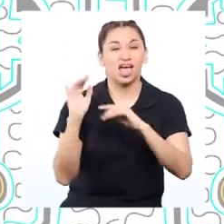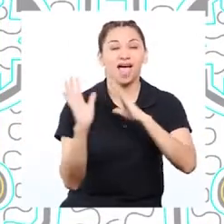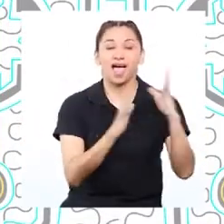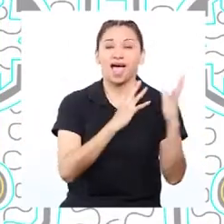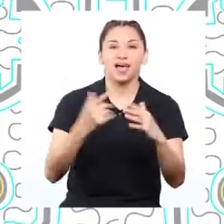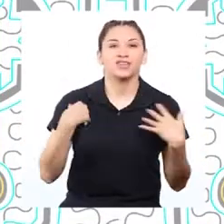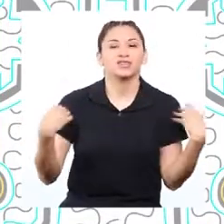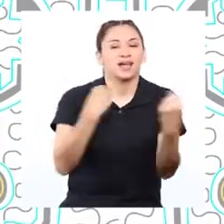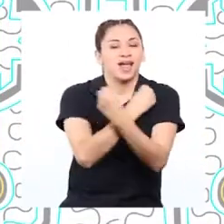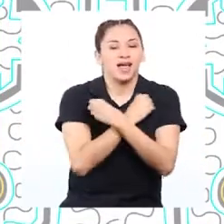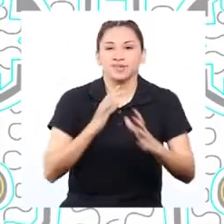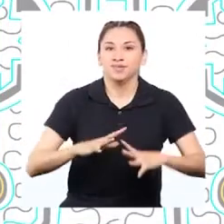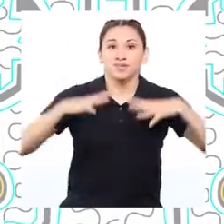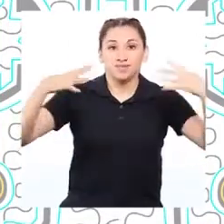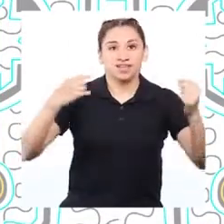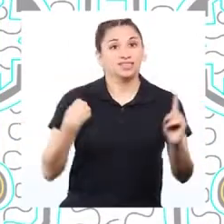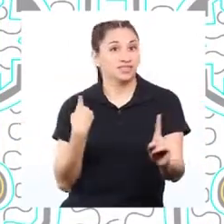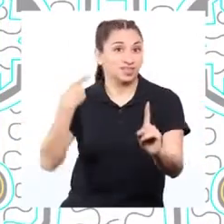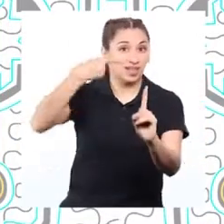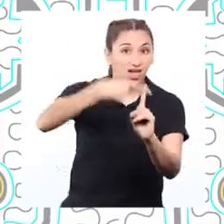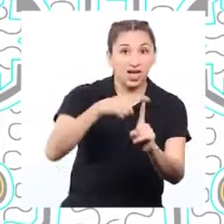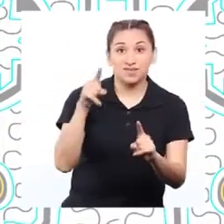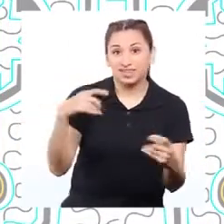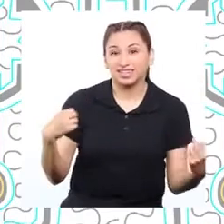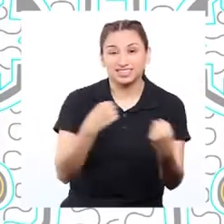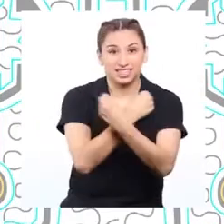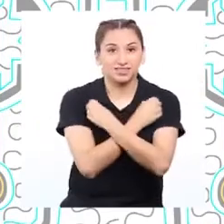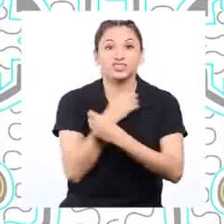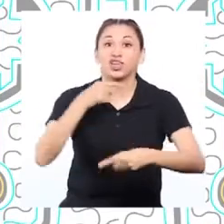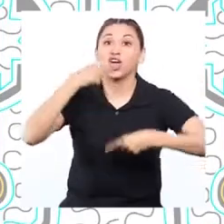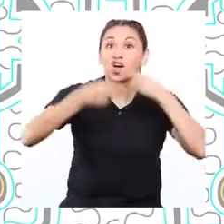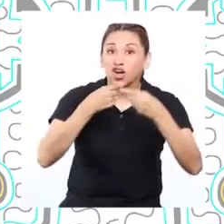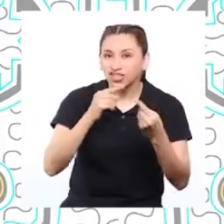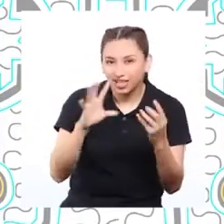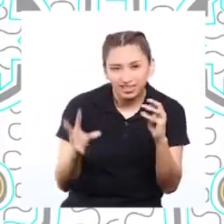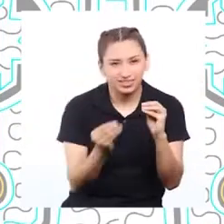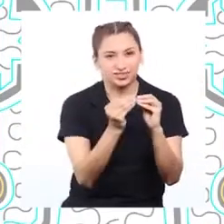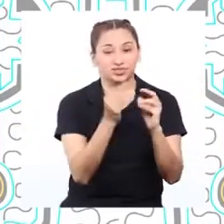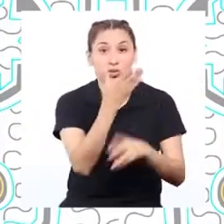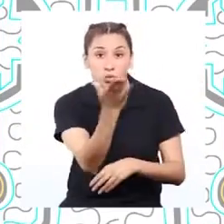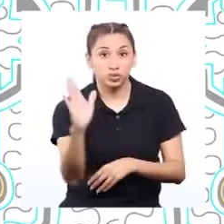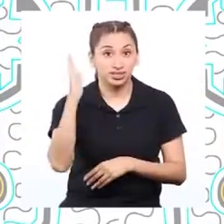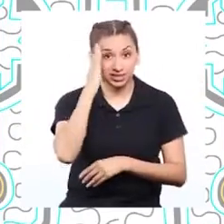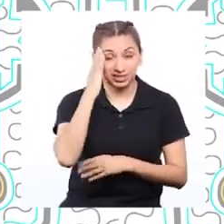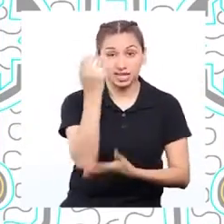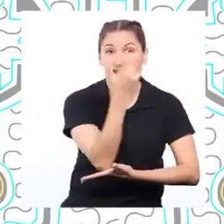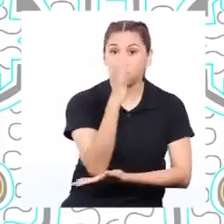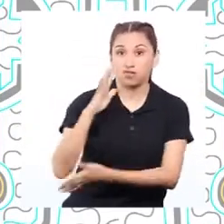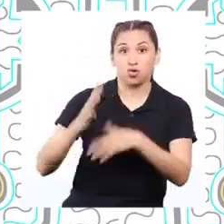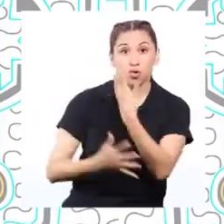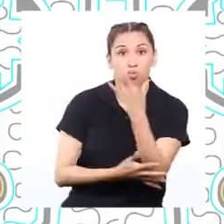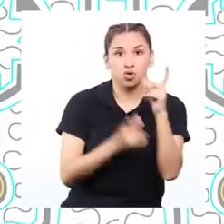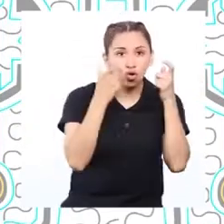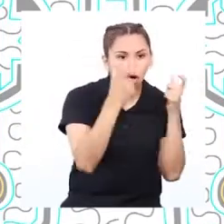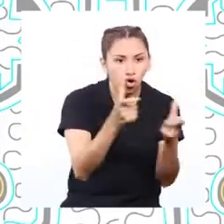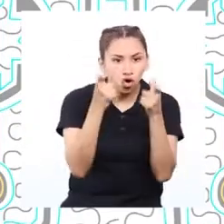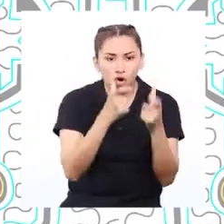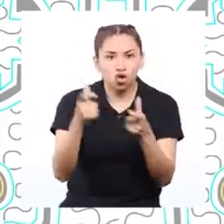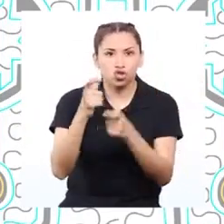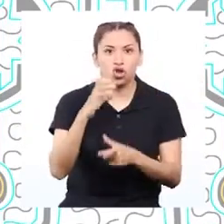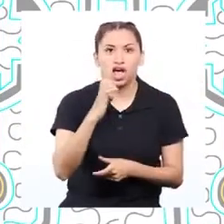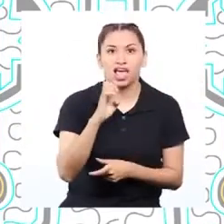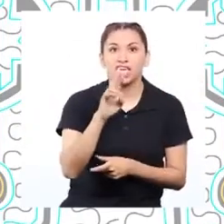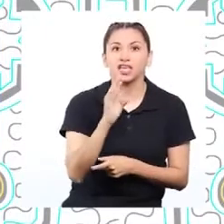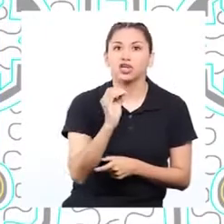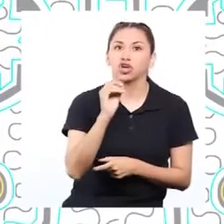los aprecio más. Voy a sumar a ese aprecio contándoles algo más. ¿Sabían que los bosques controlan la